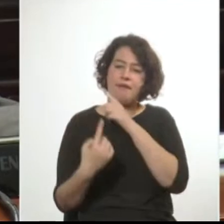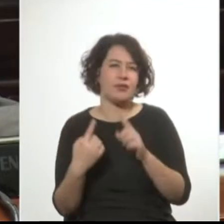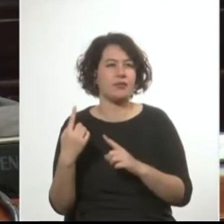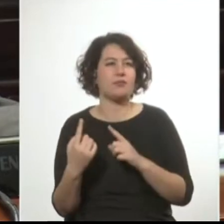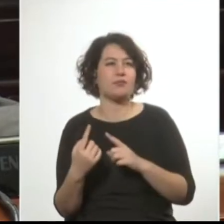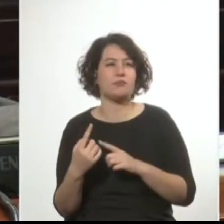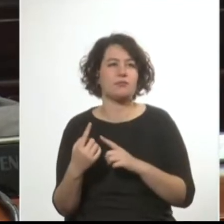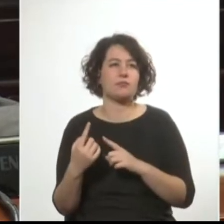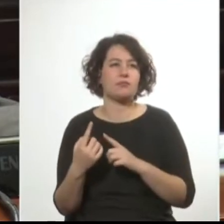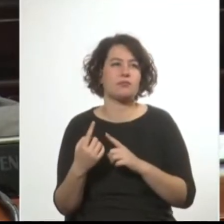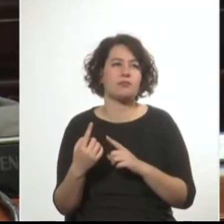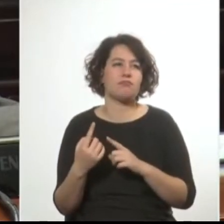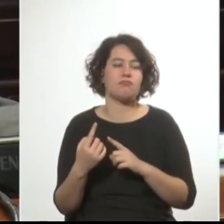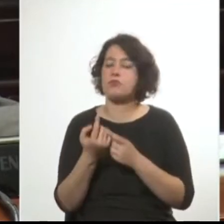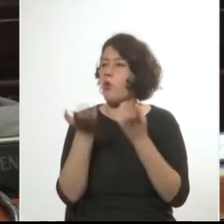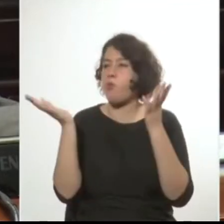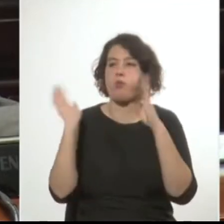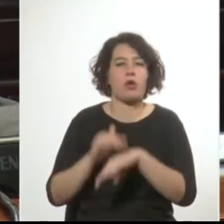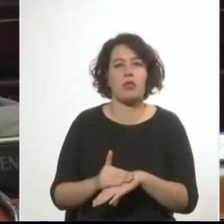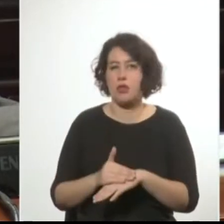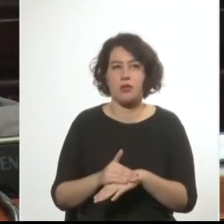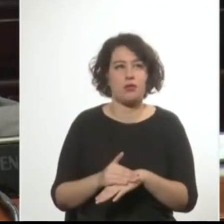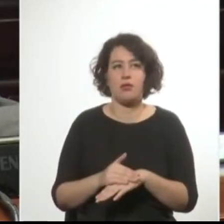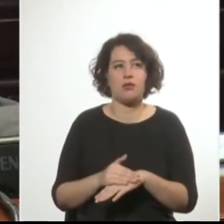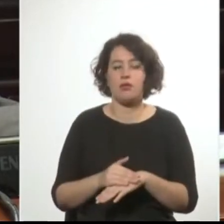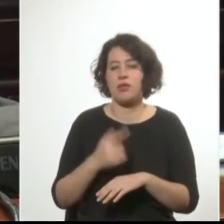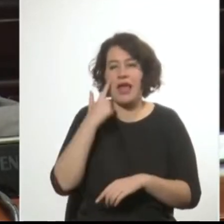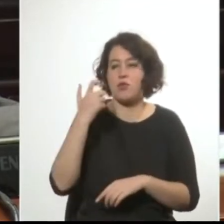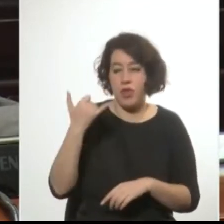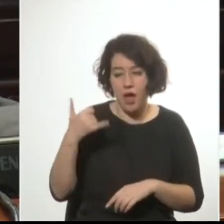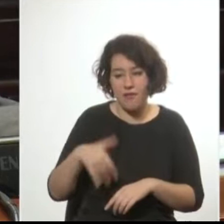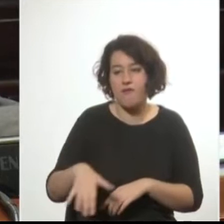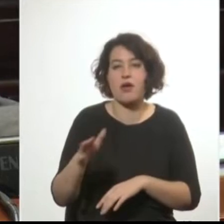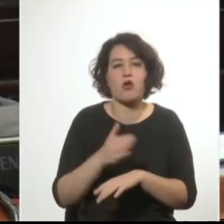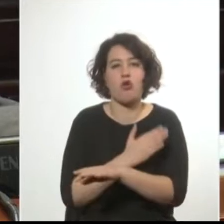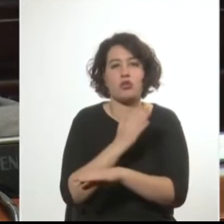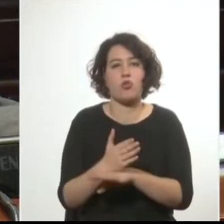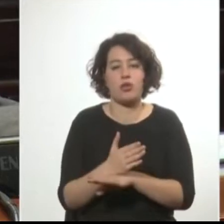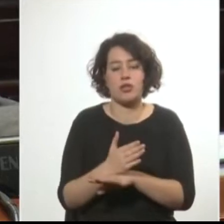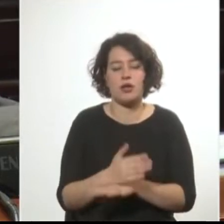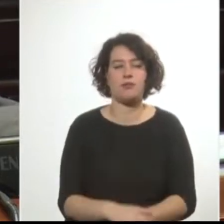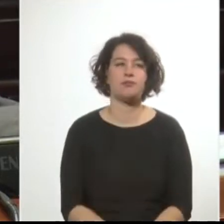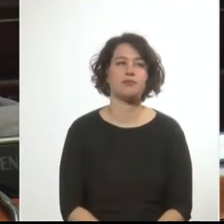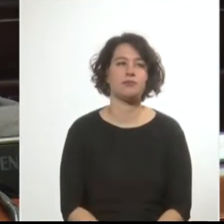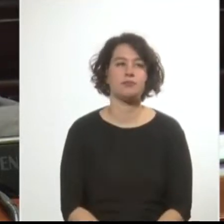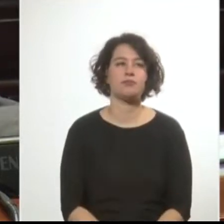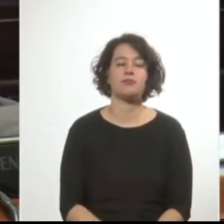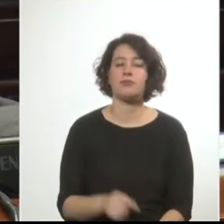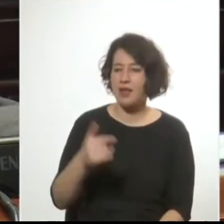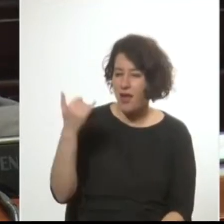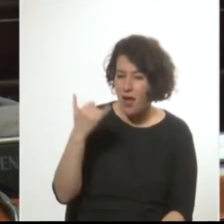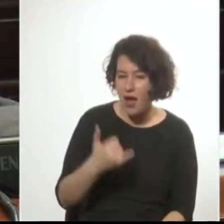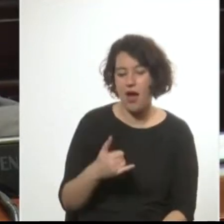por la notoria incapacidad de medir las consecuencias de su omisión. Acá hubo